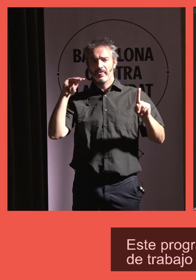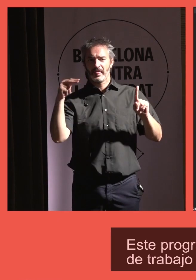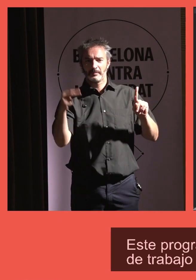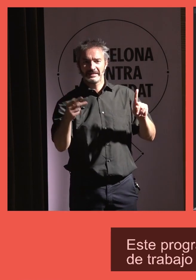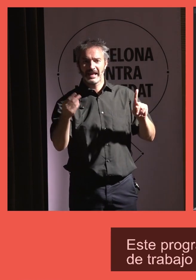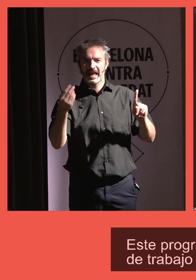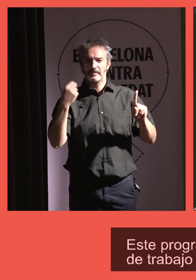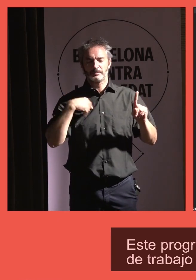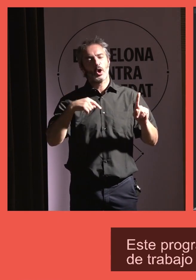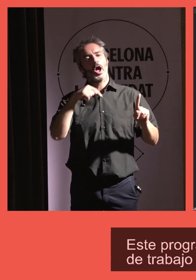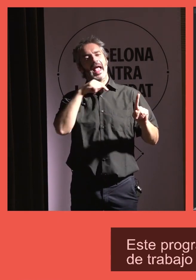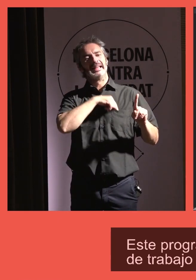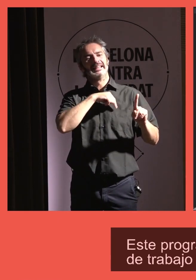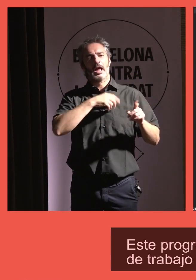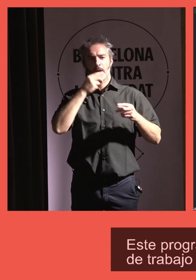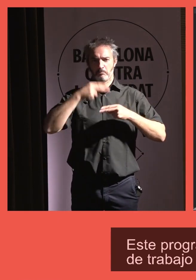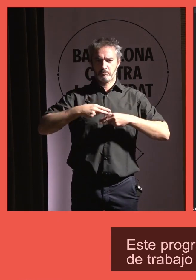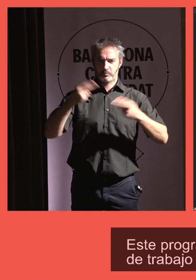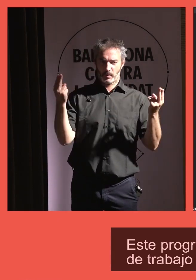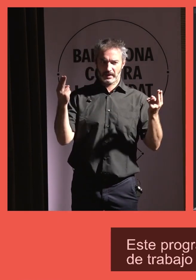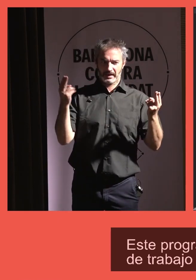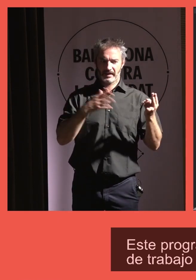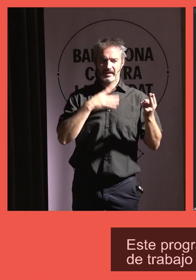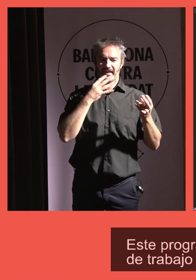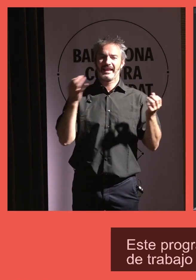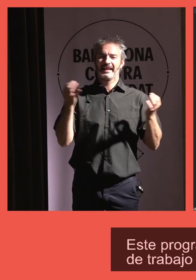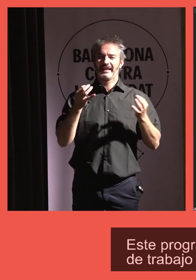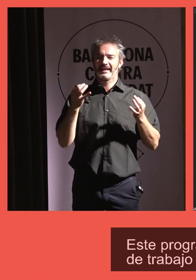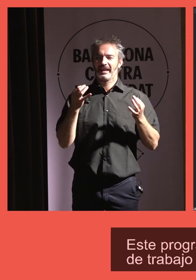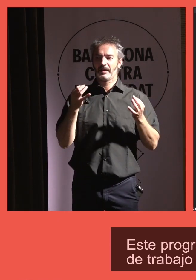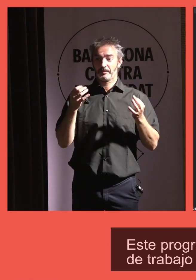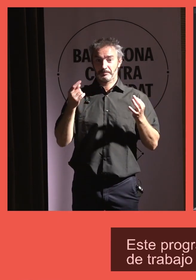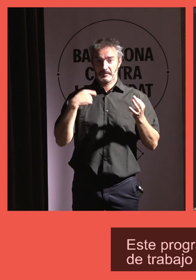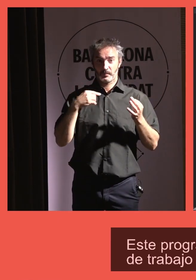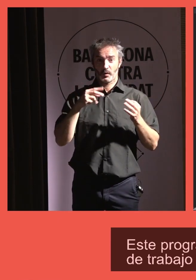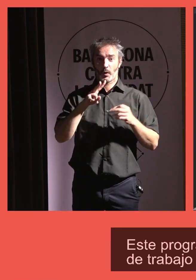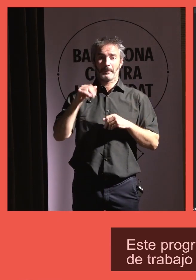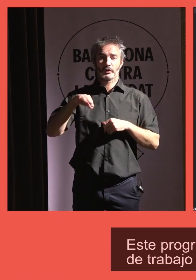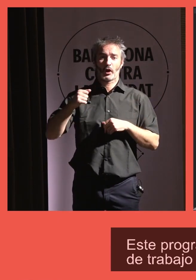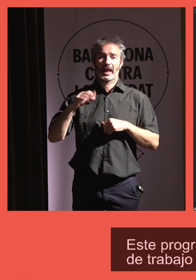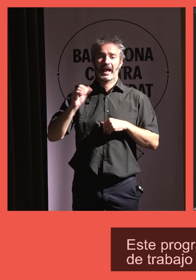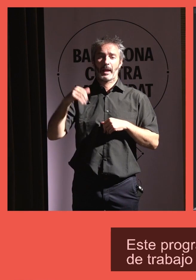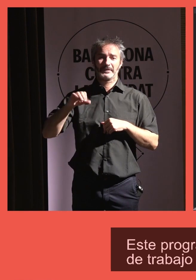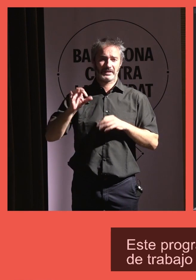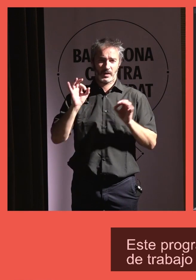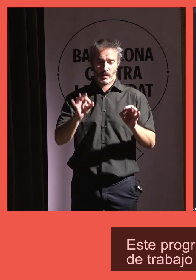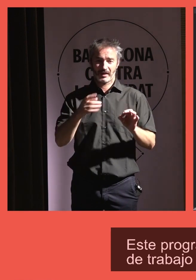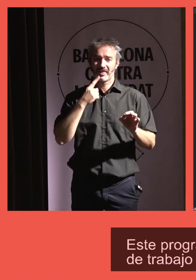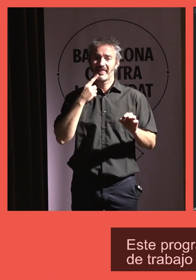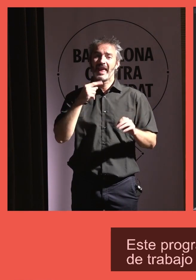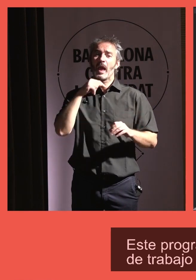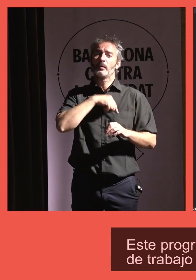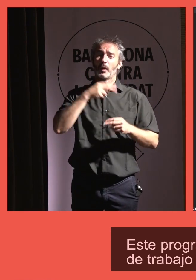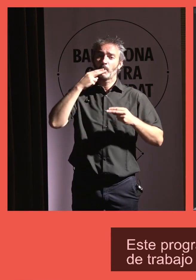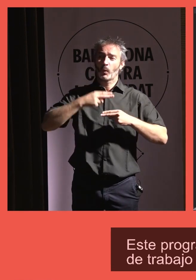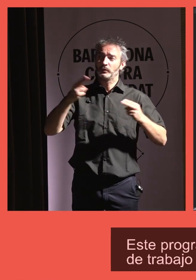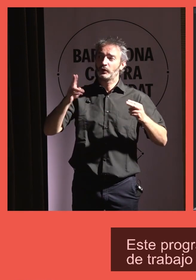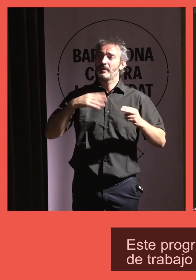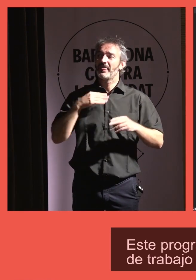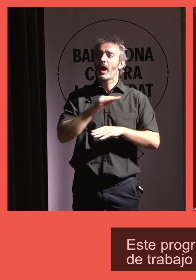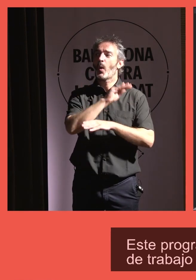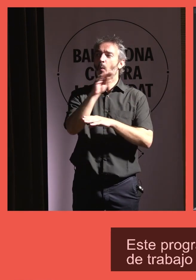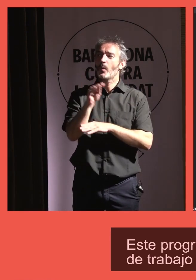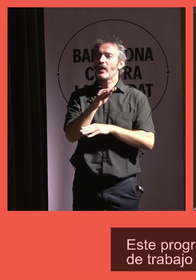de la ética pública del cuidado, es decir, en el sentido que le dado Victoria Campos, ¿verdad? Esto implica la ética pública del